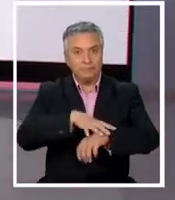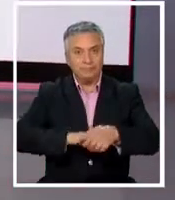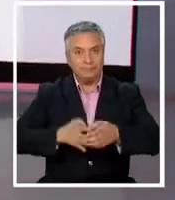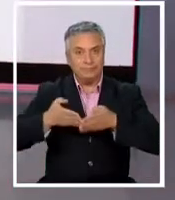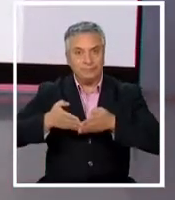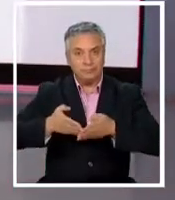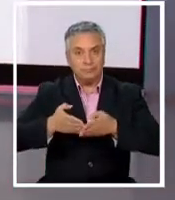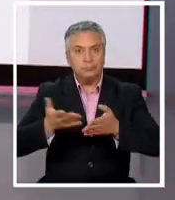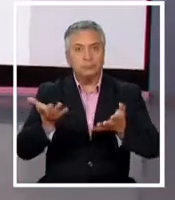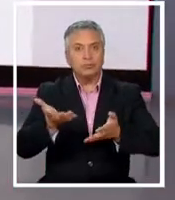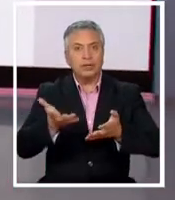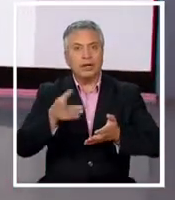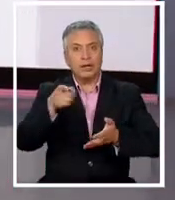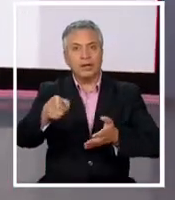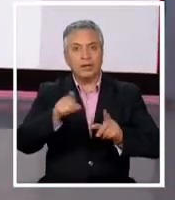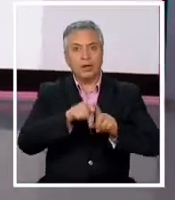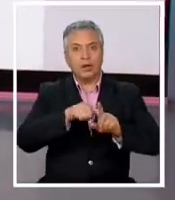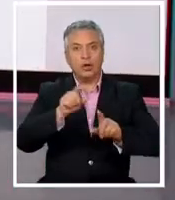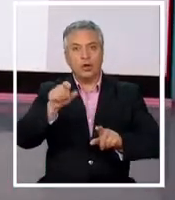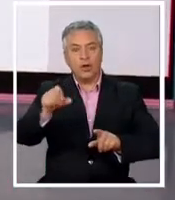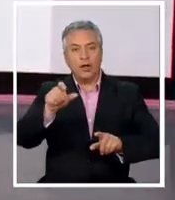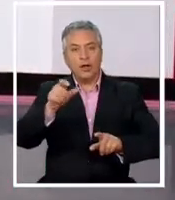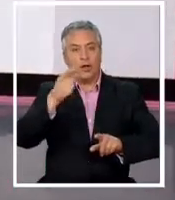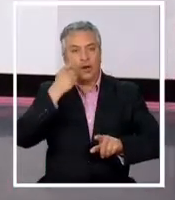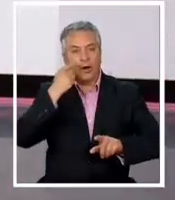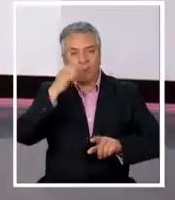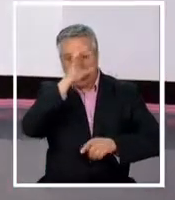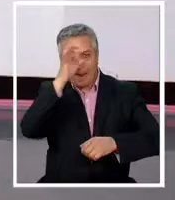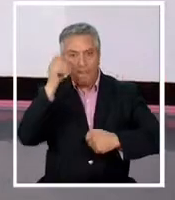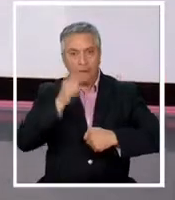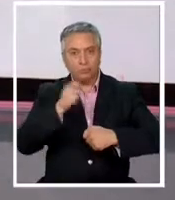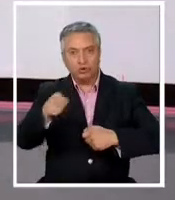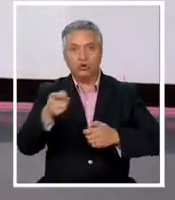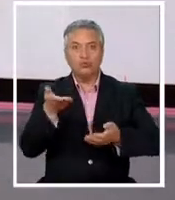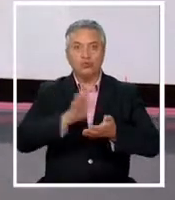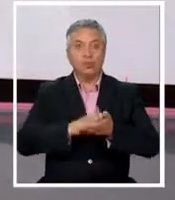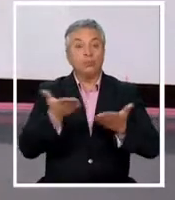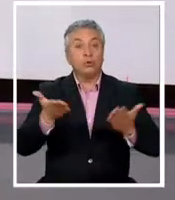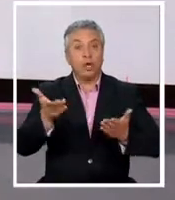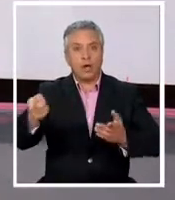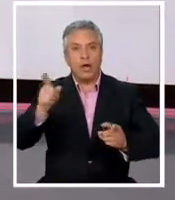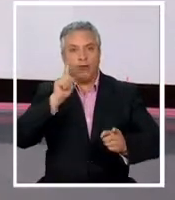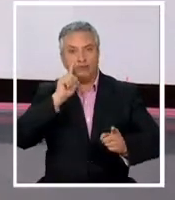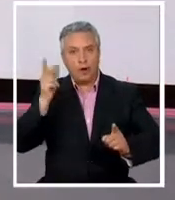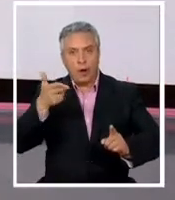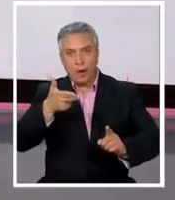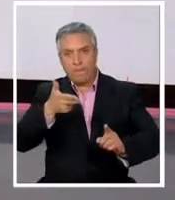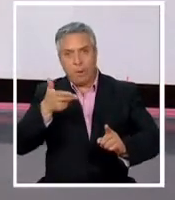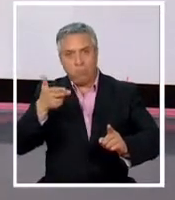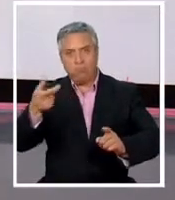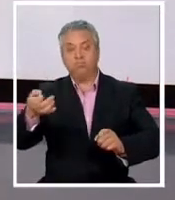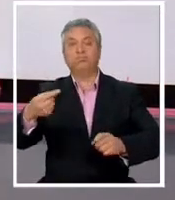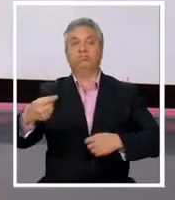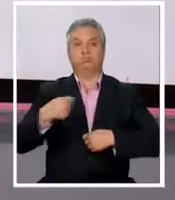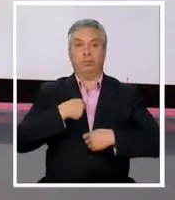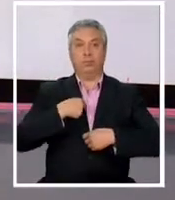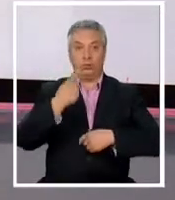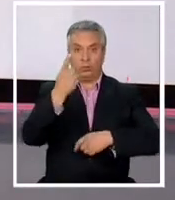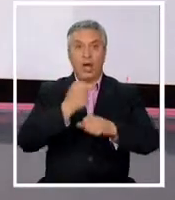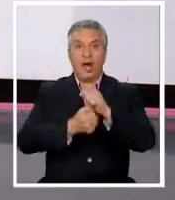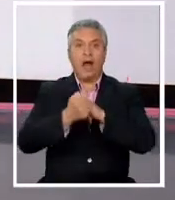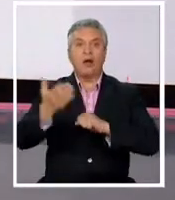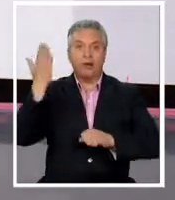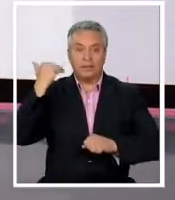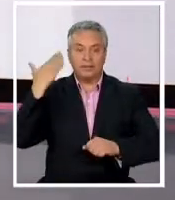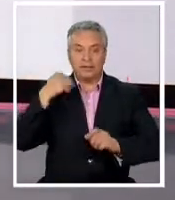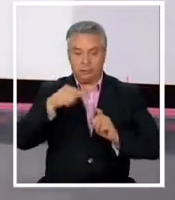comunero Mapuche Jordan Jempi, quien habría recibido un impacto de bala en medio de incidentes el año pasado en la